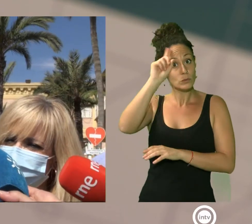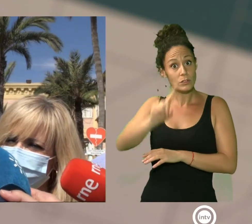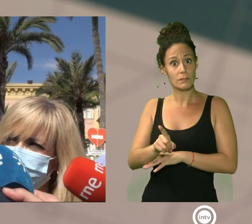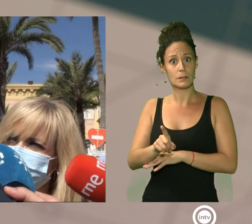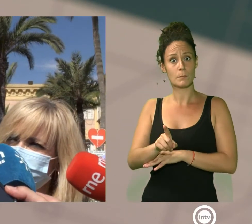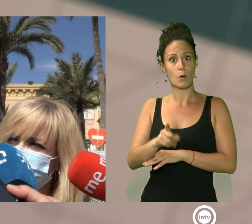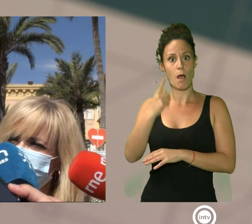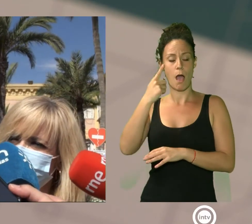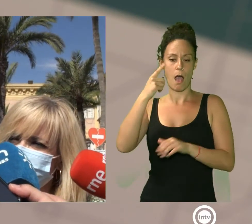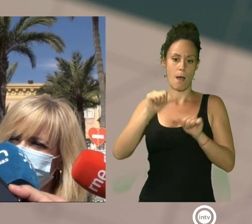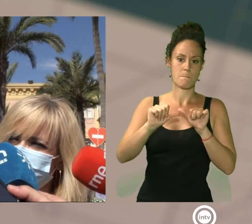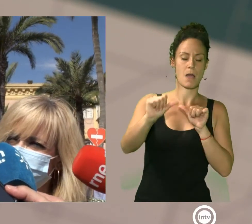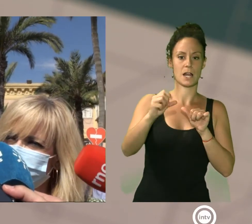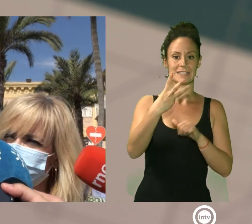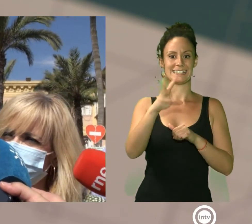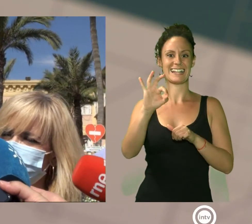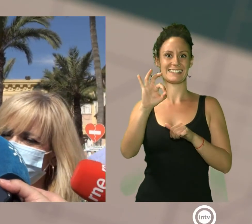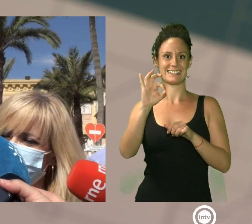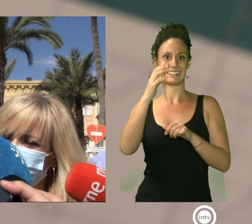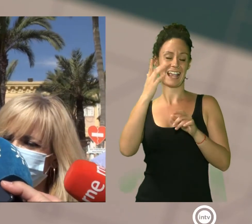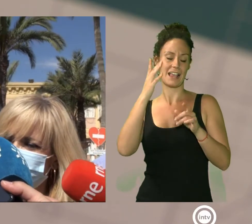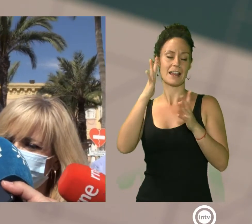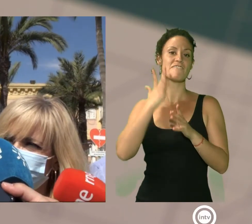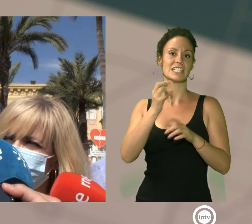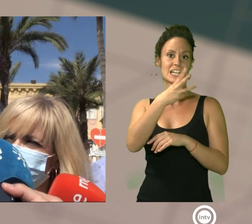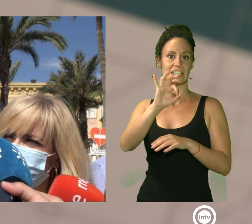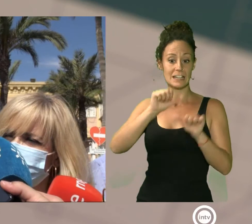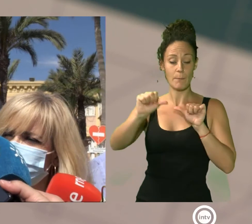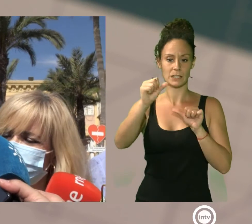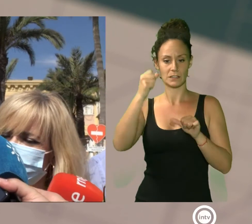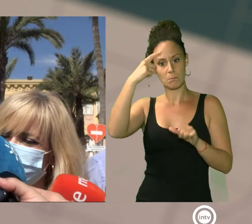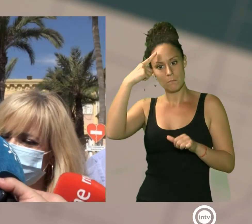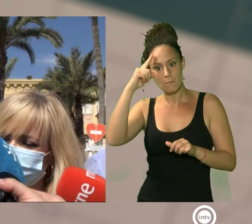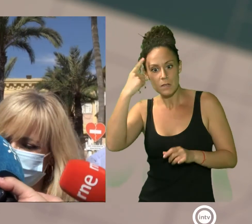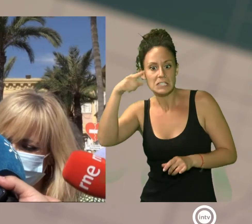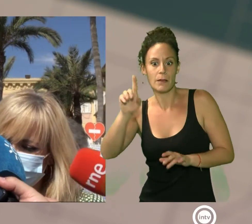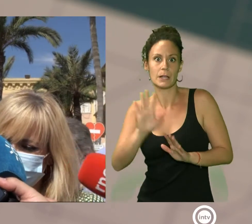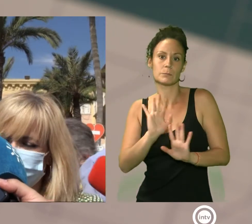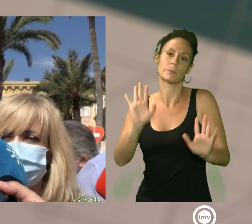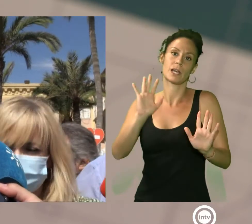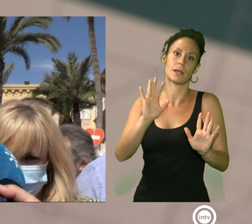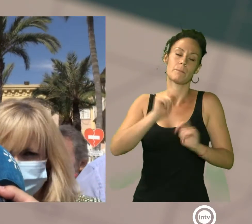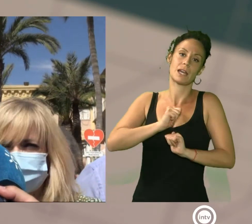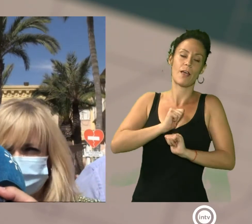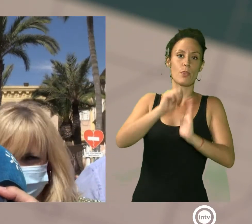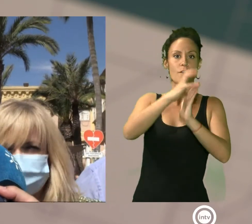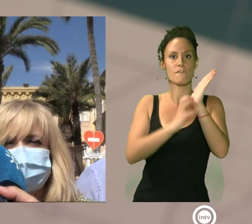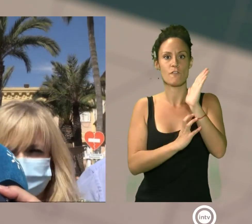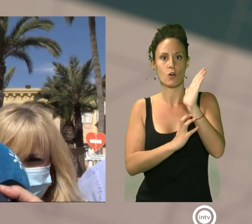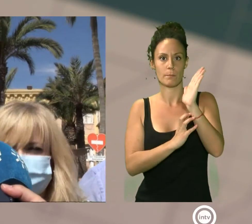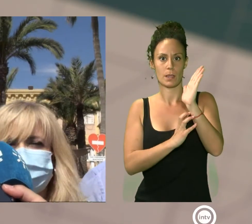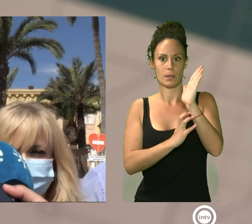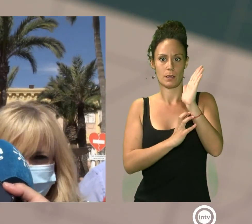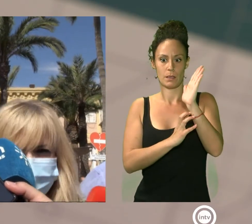30 ya se verá. Estamos a la espera de que el informe que ha emitido Redes Eléctricas, esta tarde, mañana o a partir de la semana que viene,